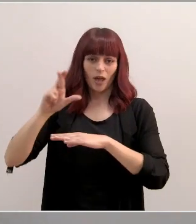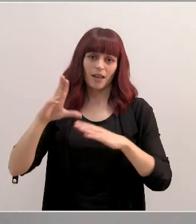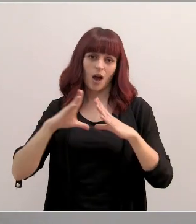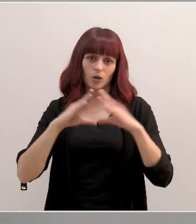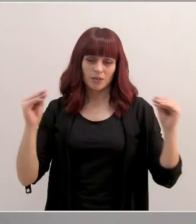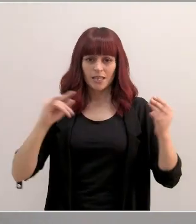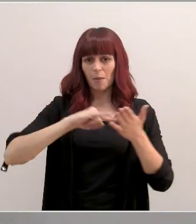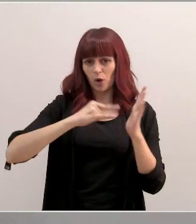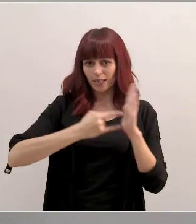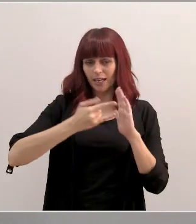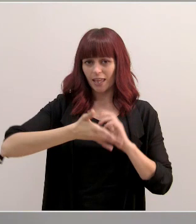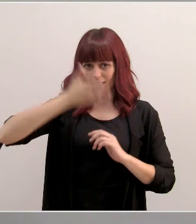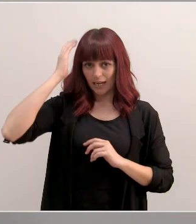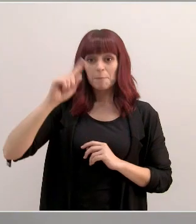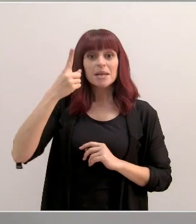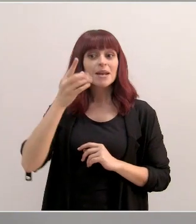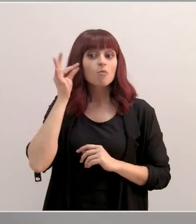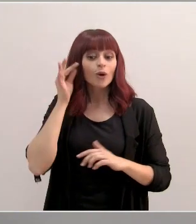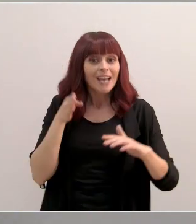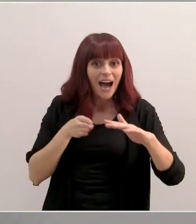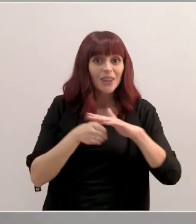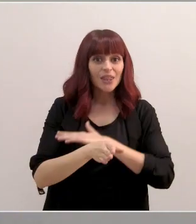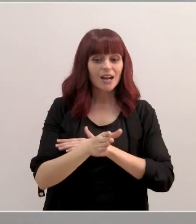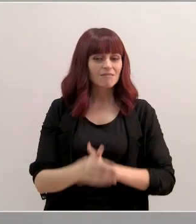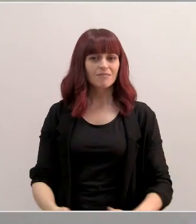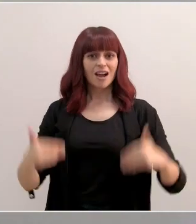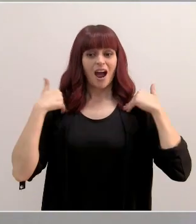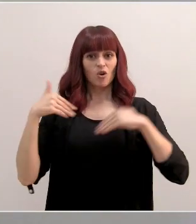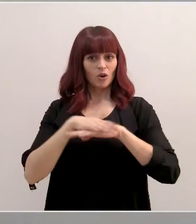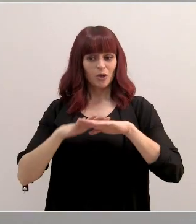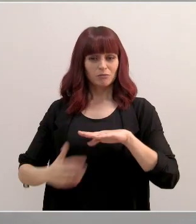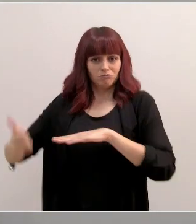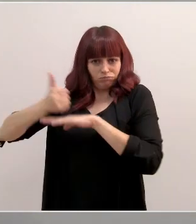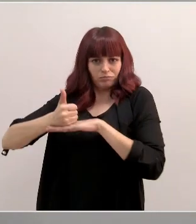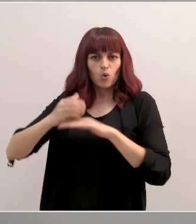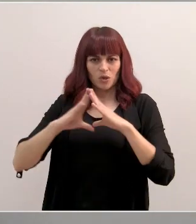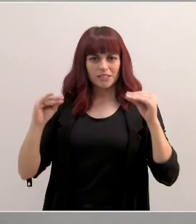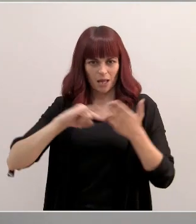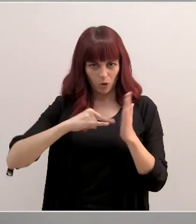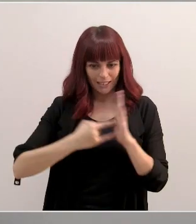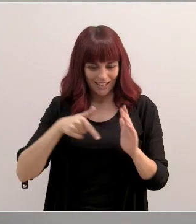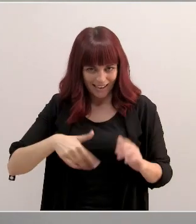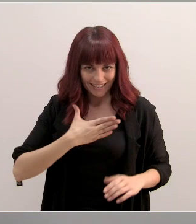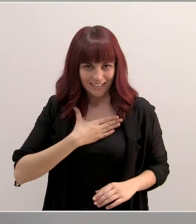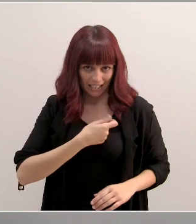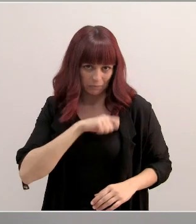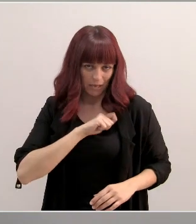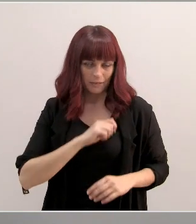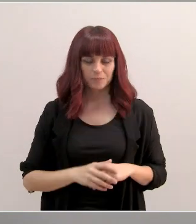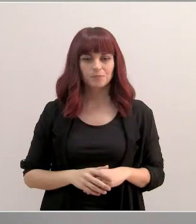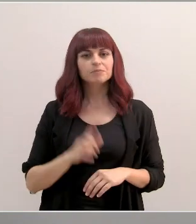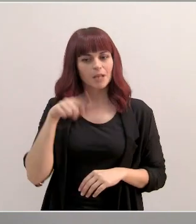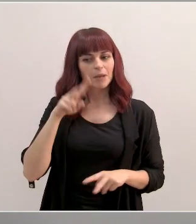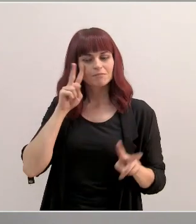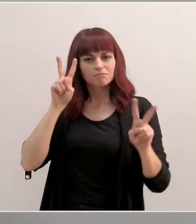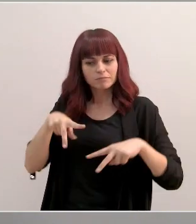Cartagena, la primera mujer en acceder al máximo cargo de gobierno de una universidad politécnica en España. También ha sido